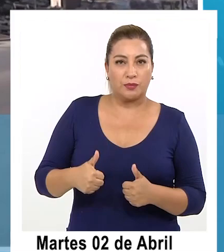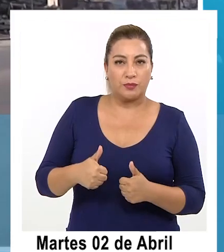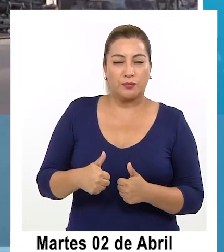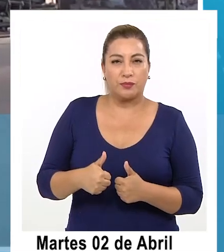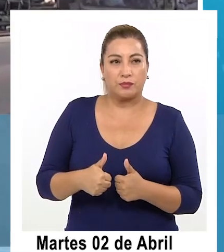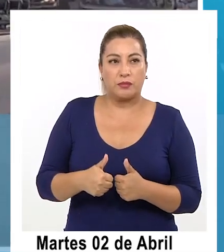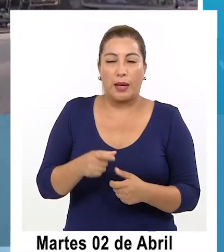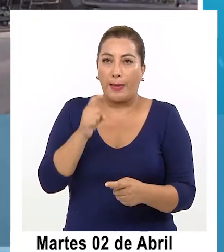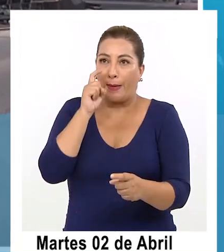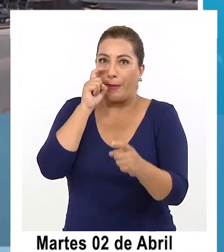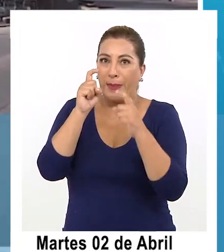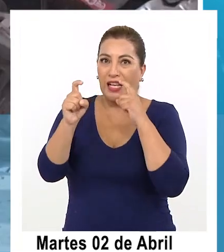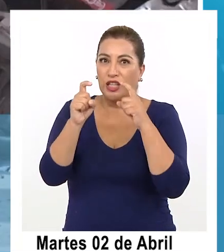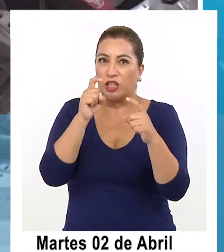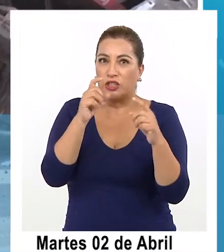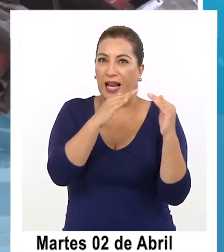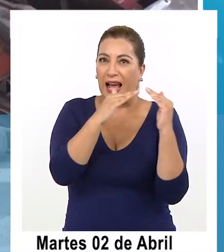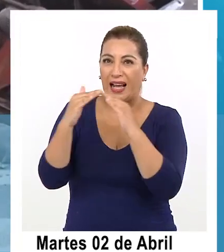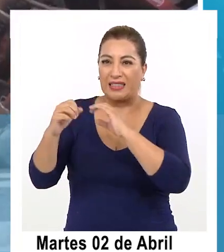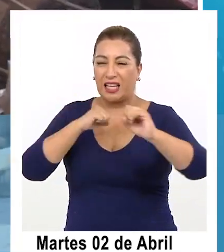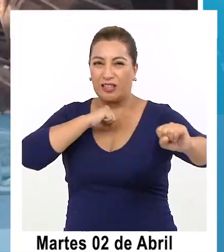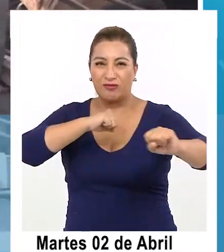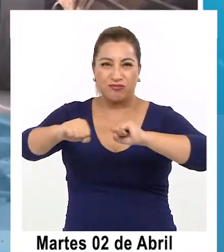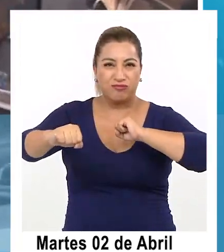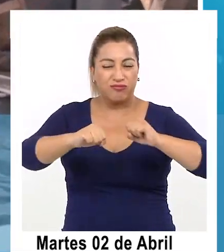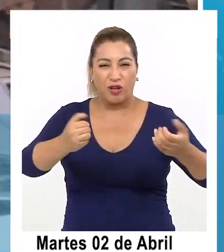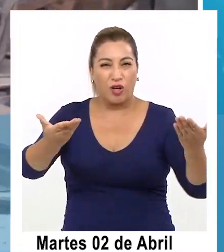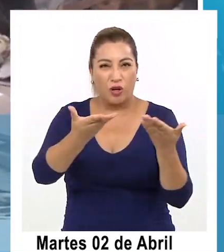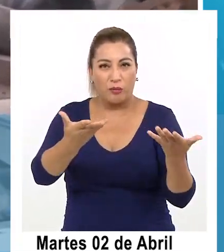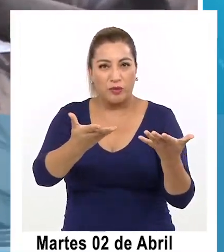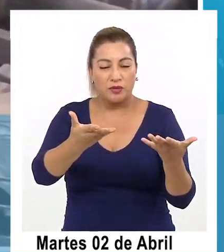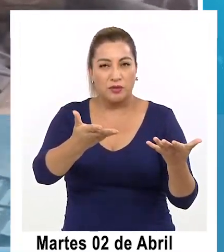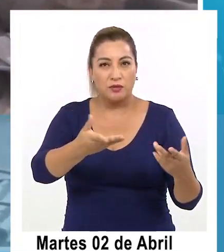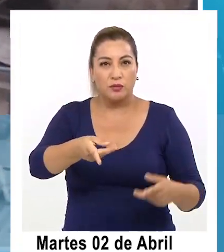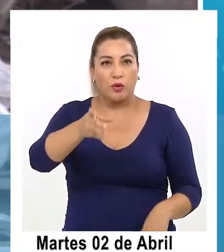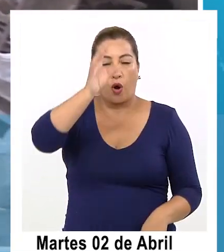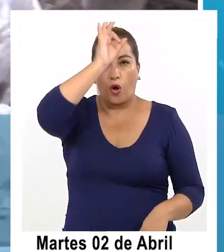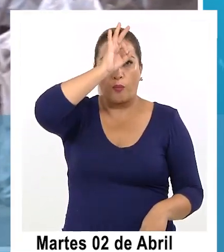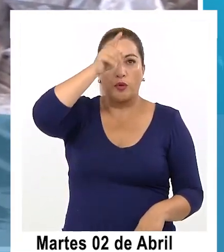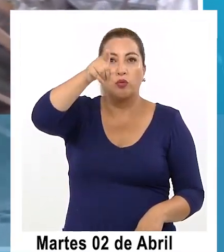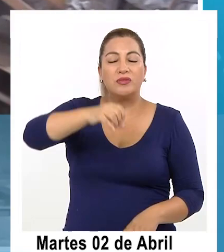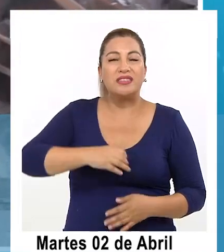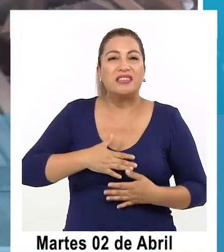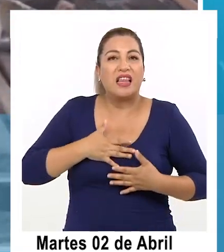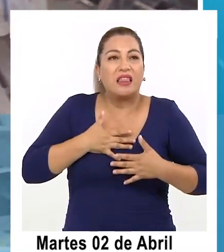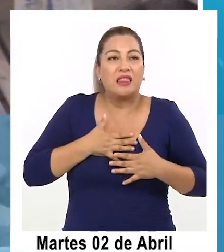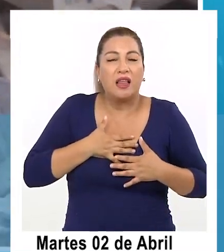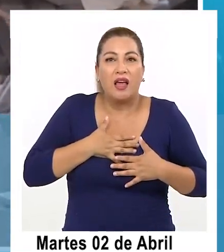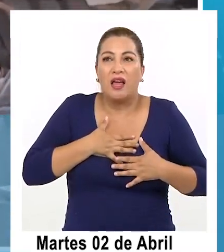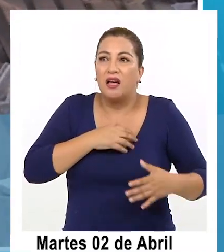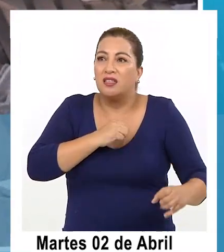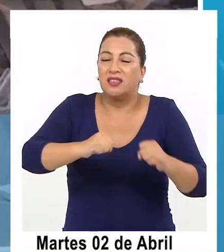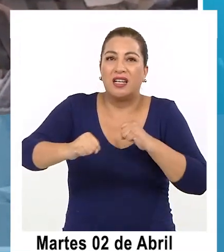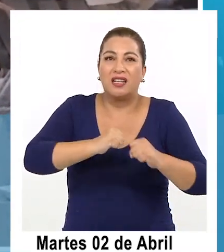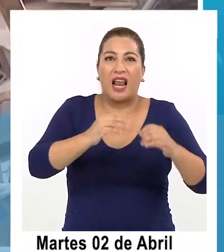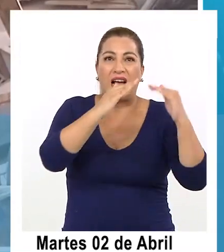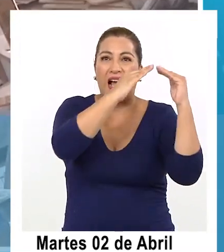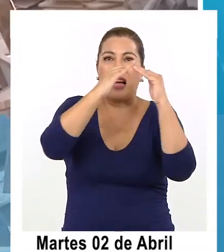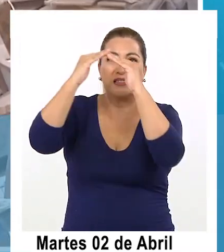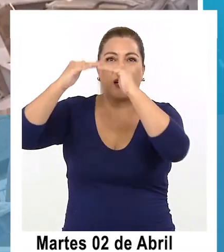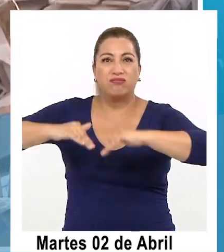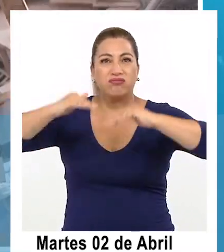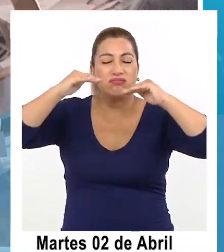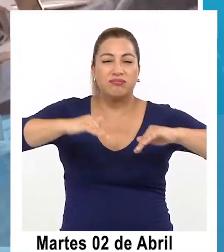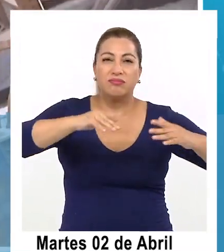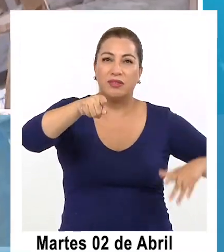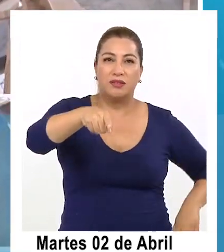riesgo de desastre la gestión del riesgo de desastre cómo cómo lo sentiste el desastre que sucedió a